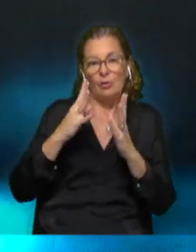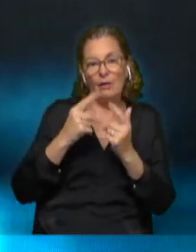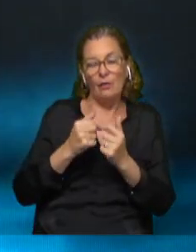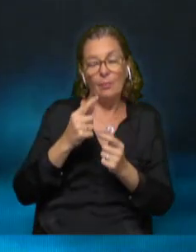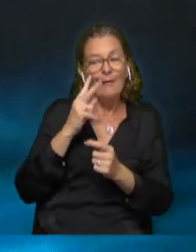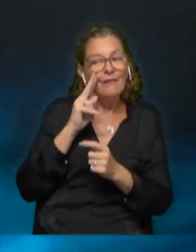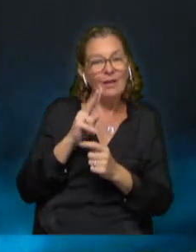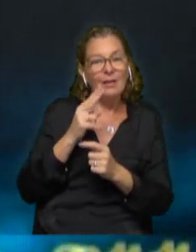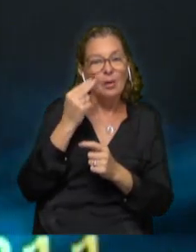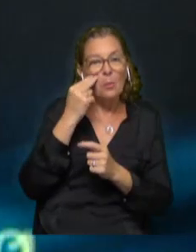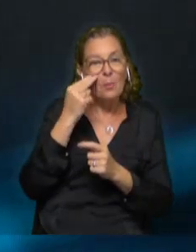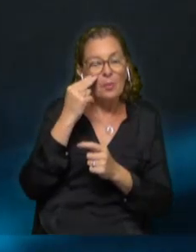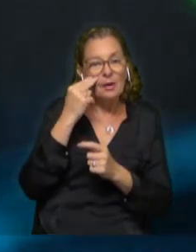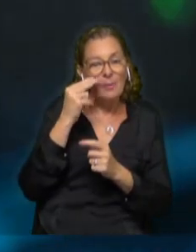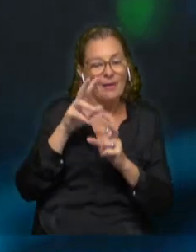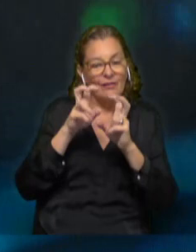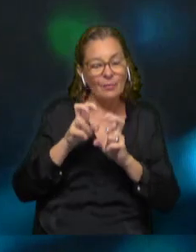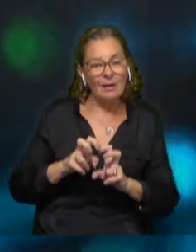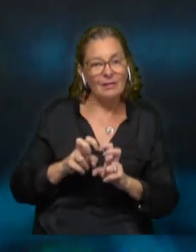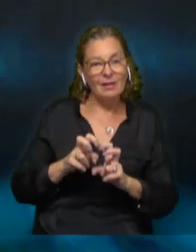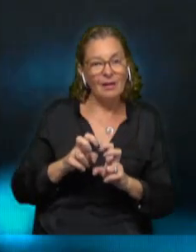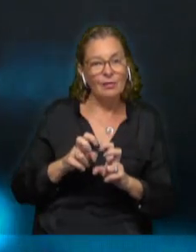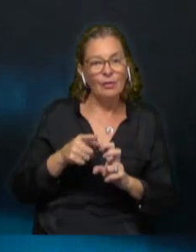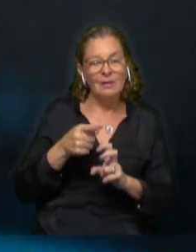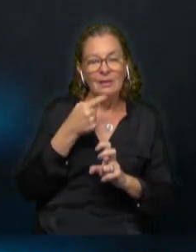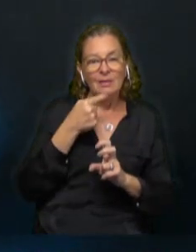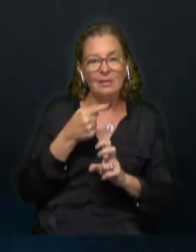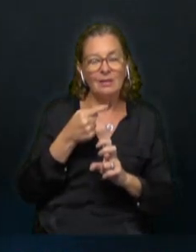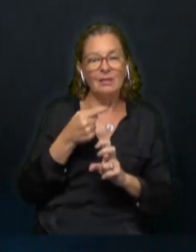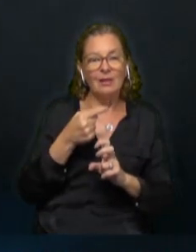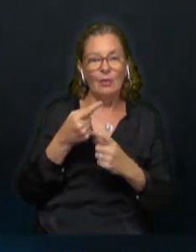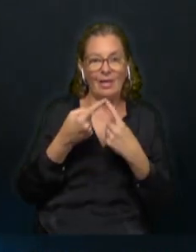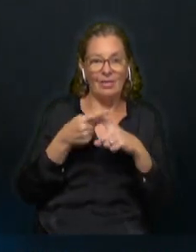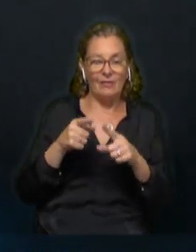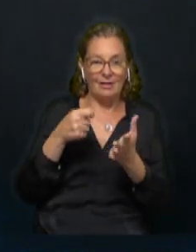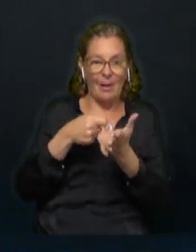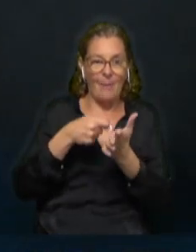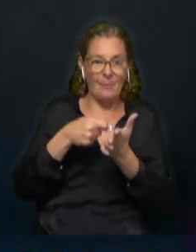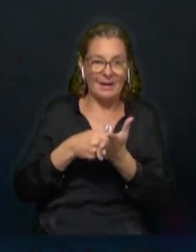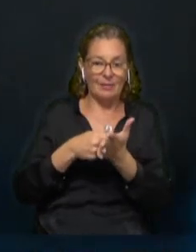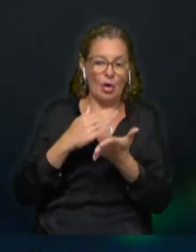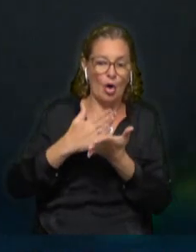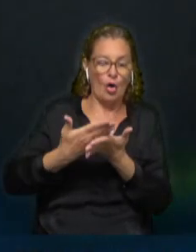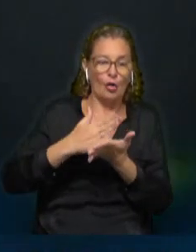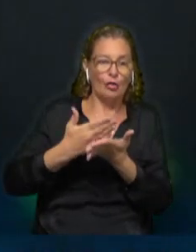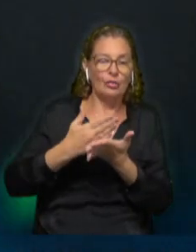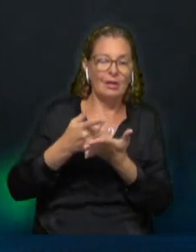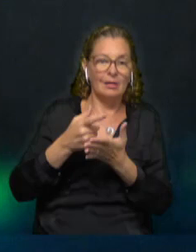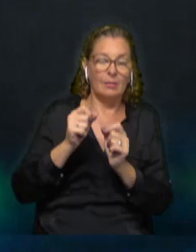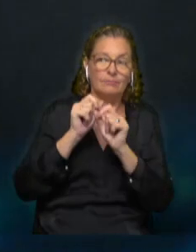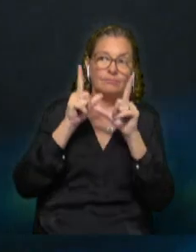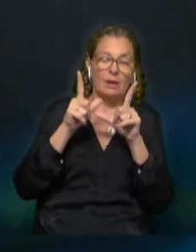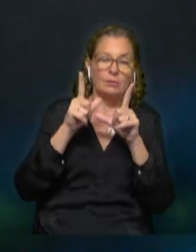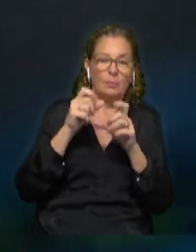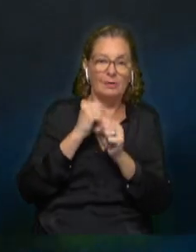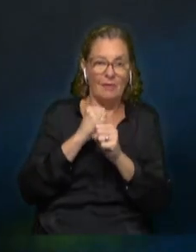reflejo del problema que venimos analizando en sucesivas columnas, que tiene que ver con la diferencia de precios sino al litoral, y el impacto que eso está teniendo sobre